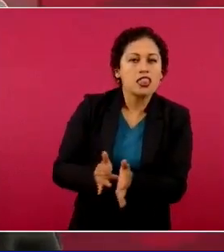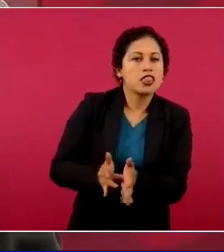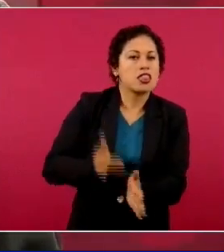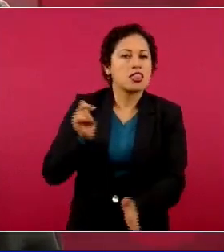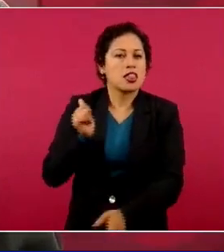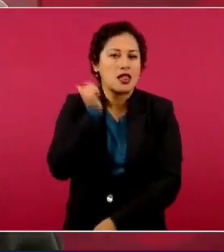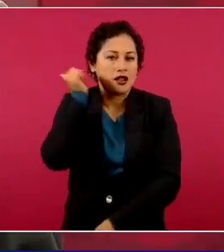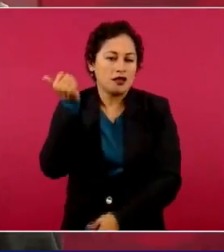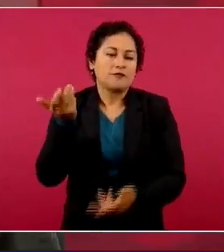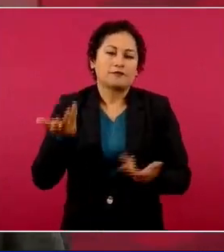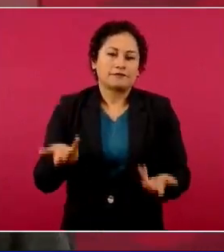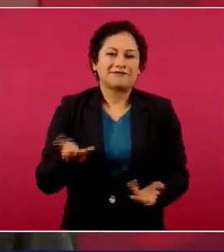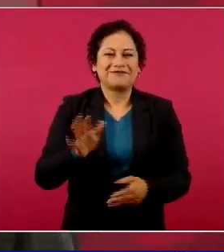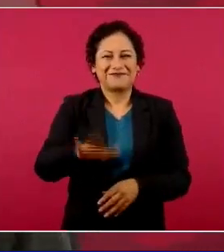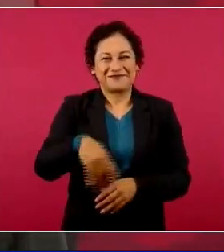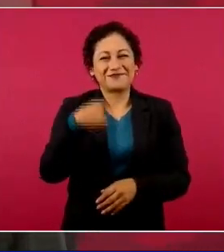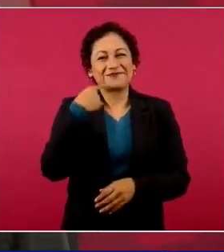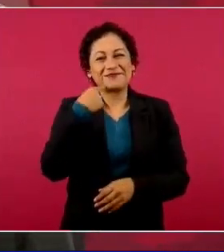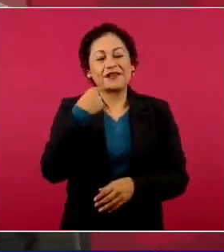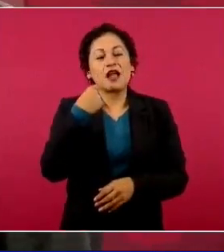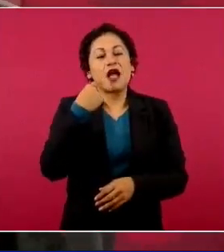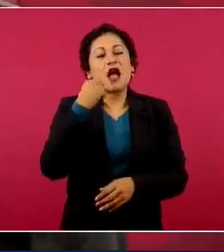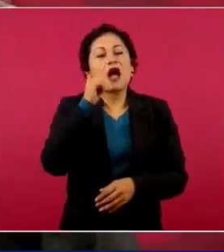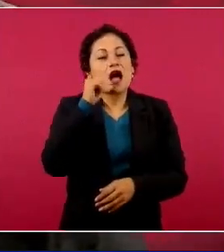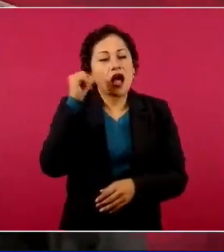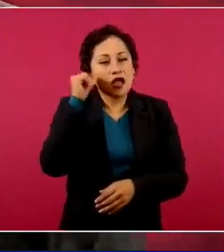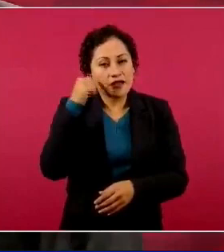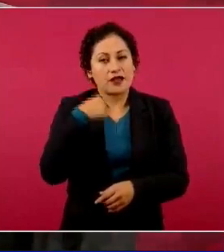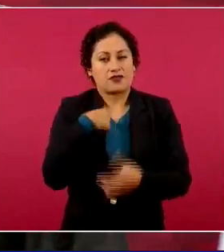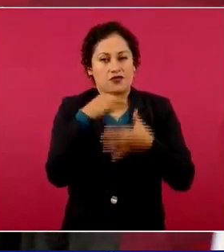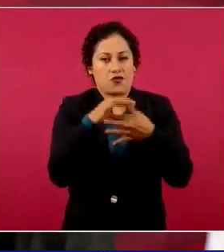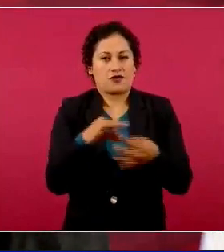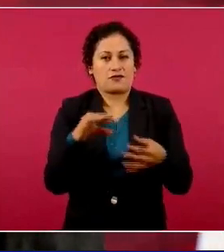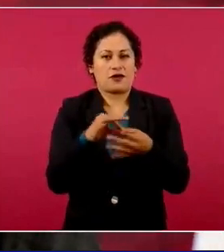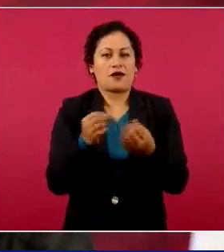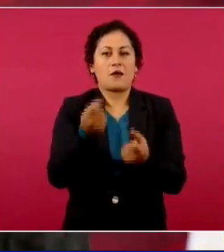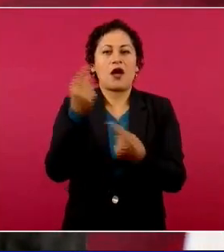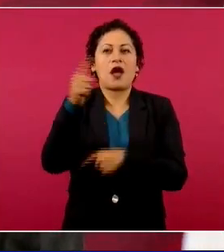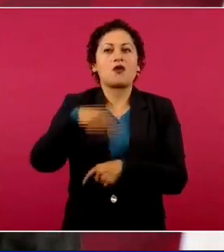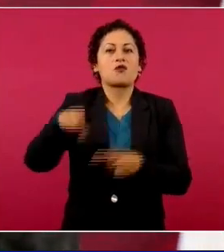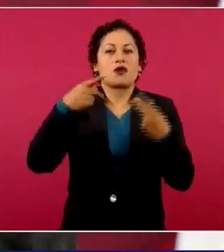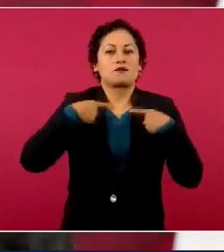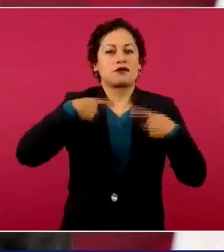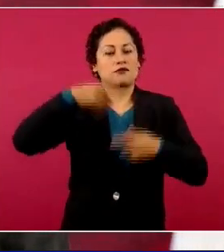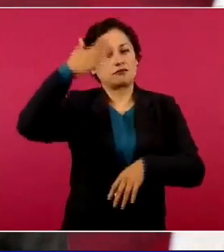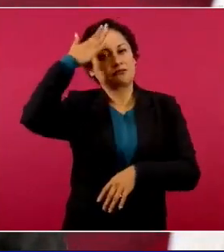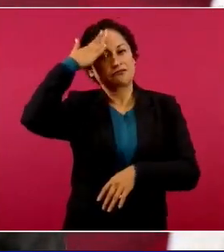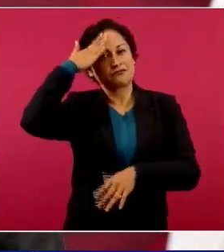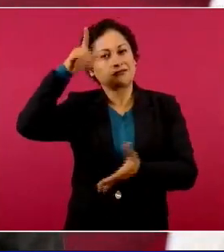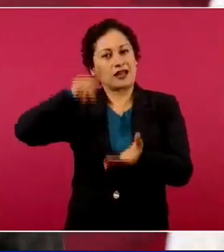Hablaba yo ayer de algunos dirigentes, no todos, de ejidos,